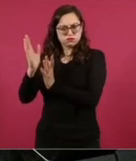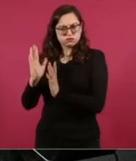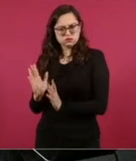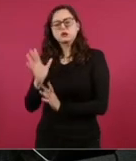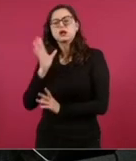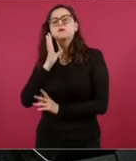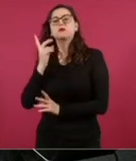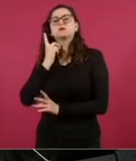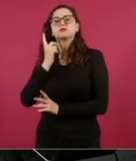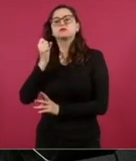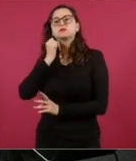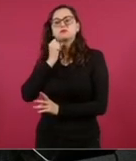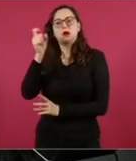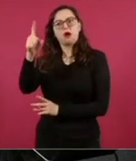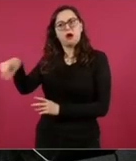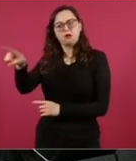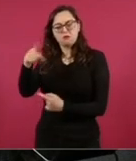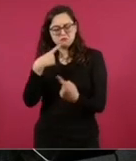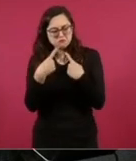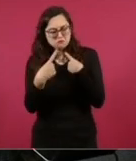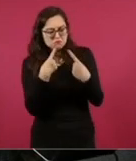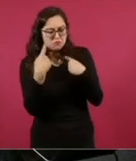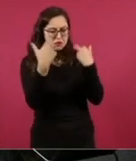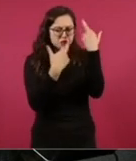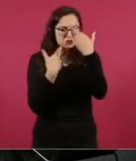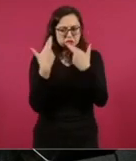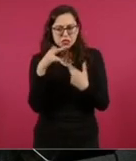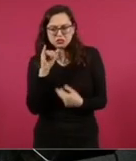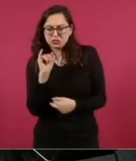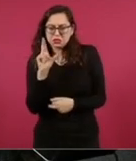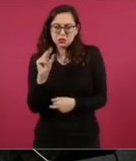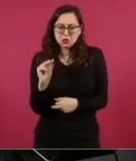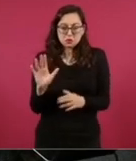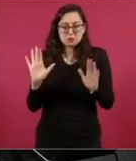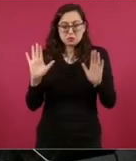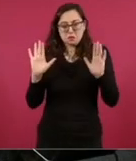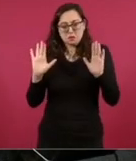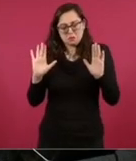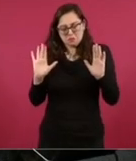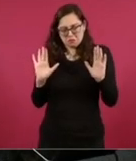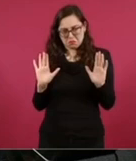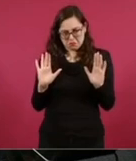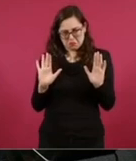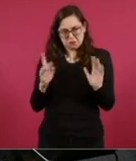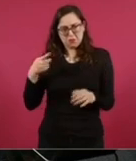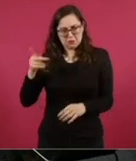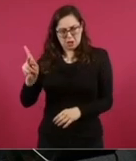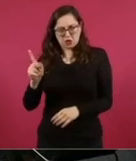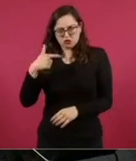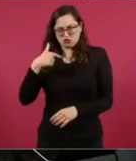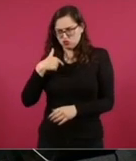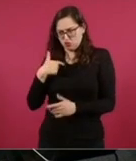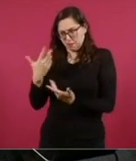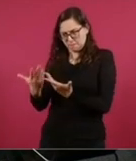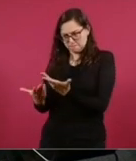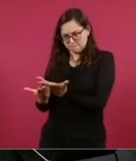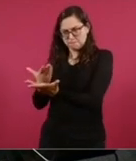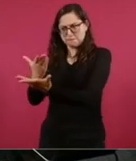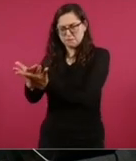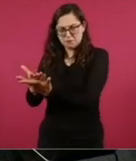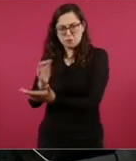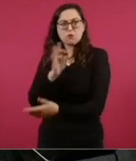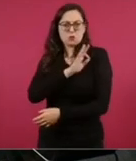Congreso y el Congreso decide,